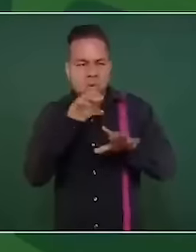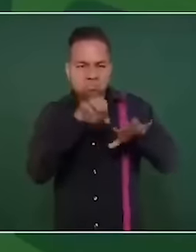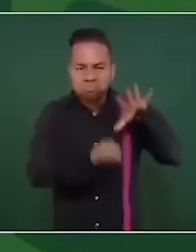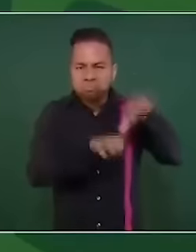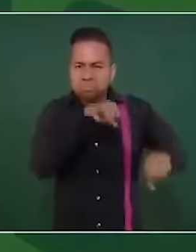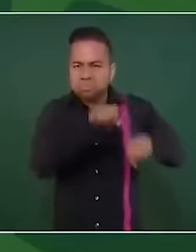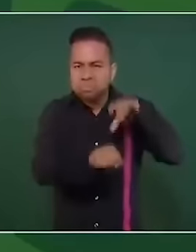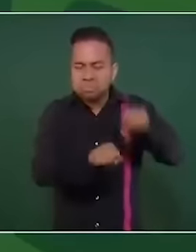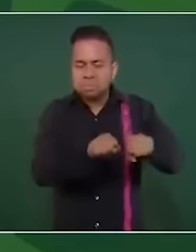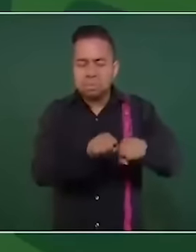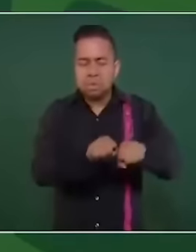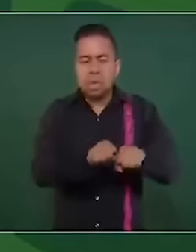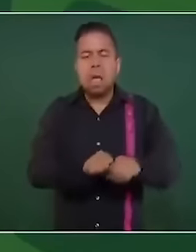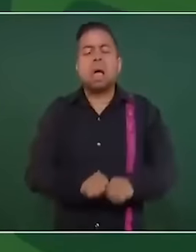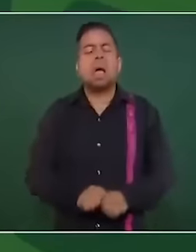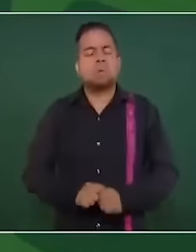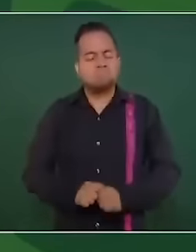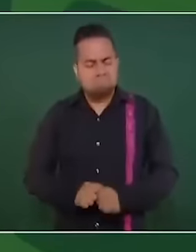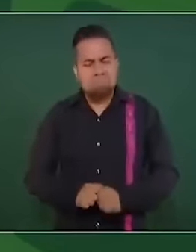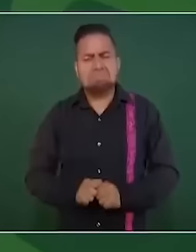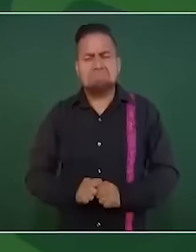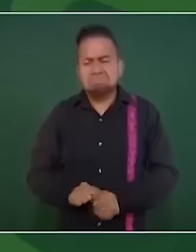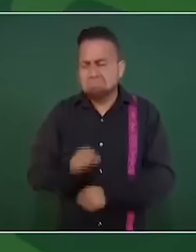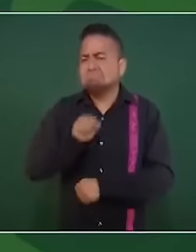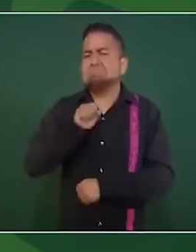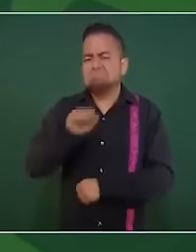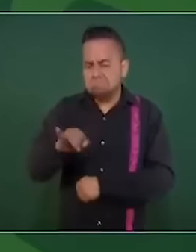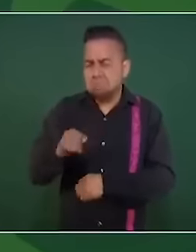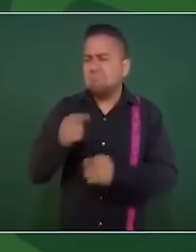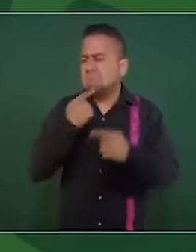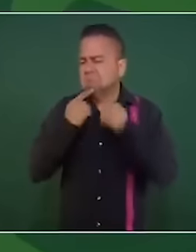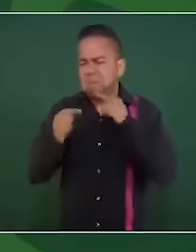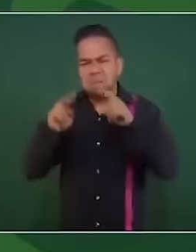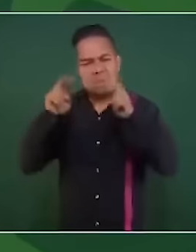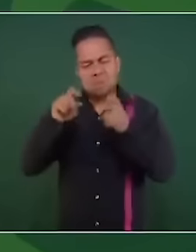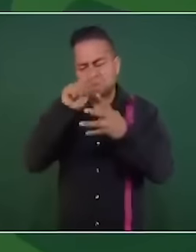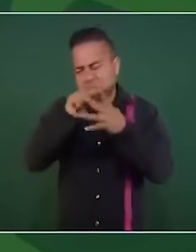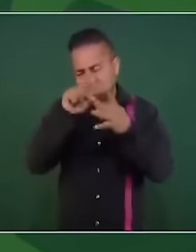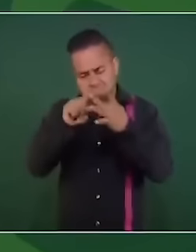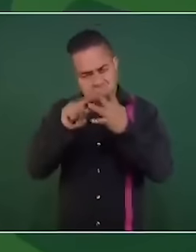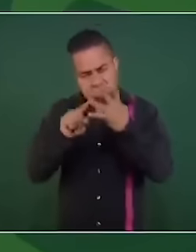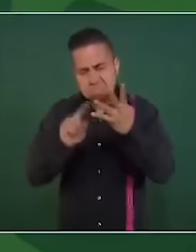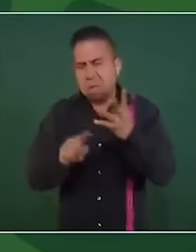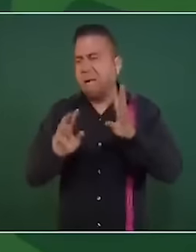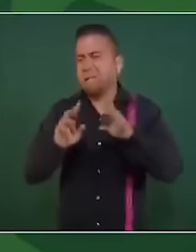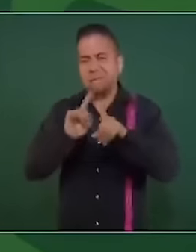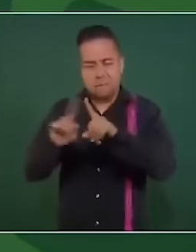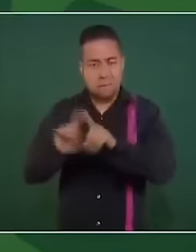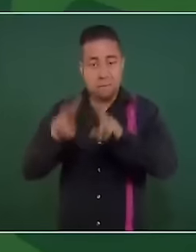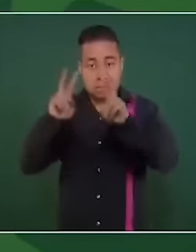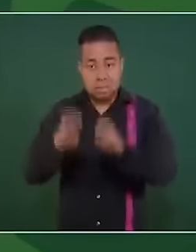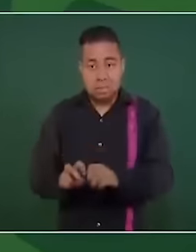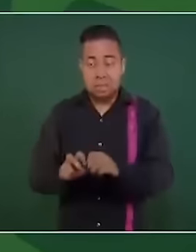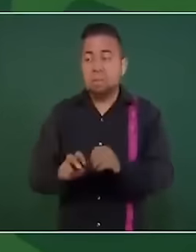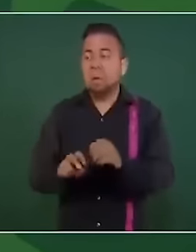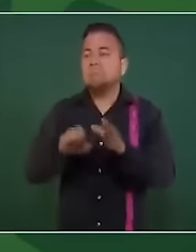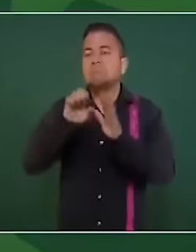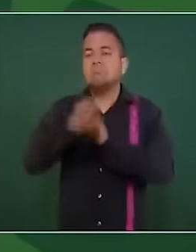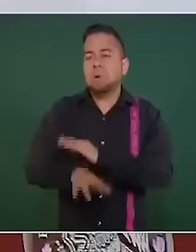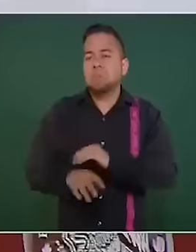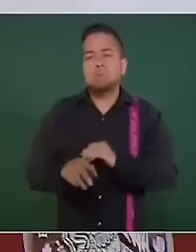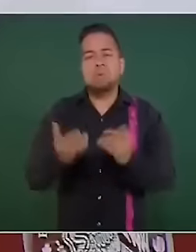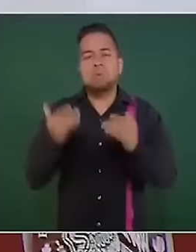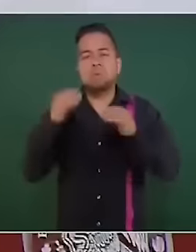Sobre varios temas, lo relacionado con la economía, llegamos a la conclusión